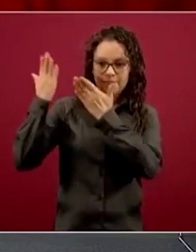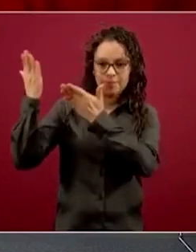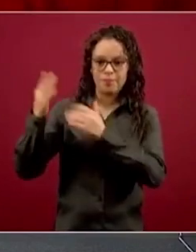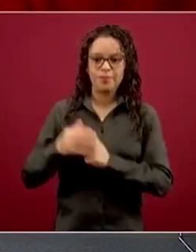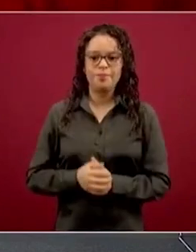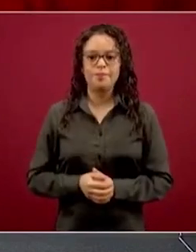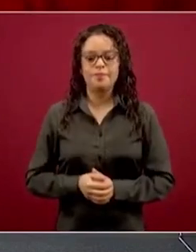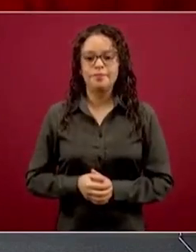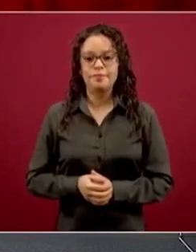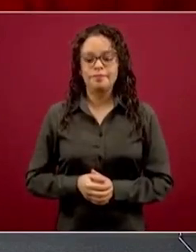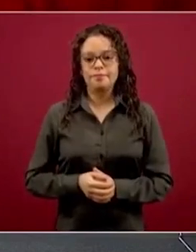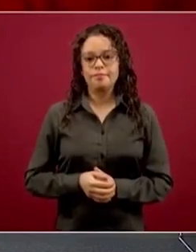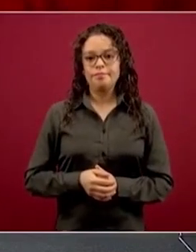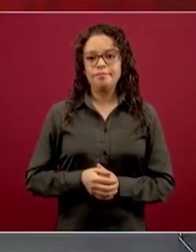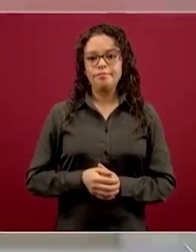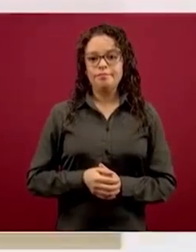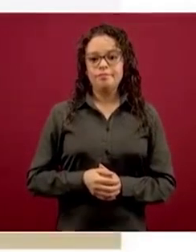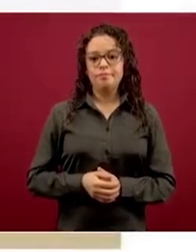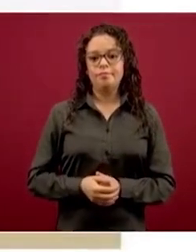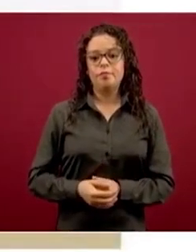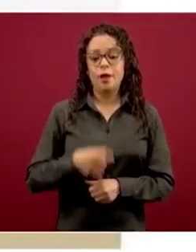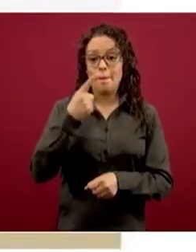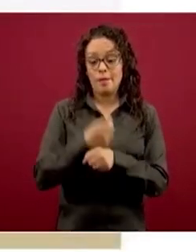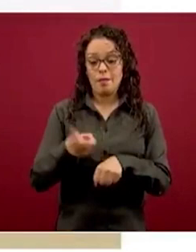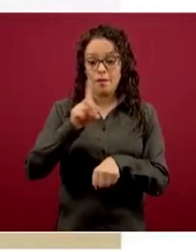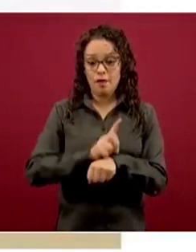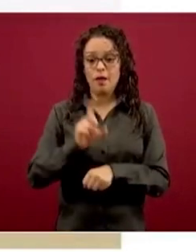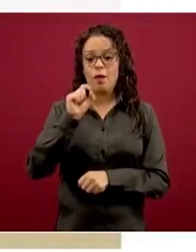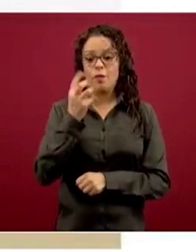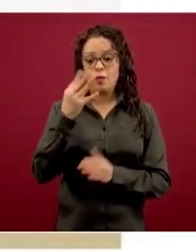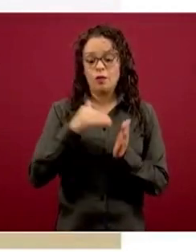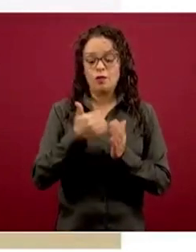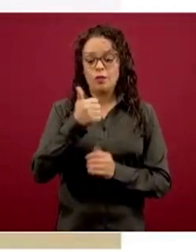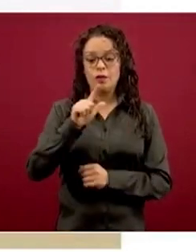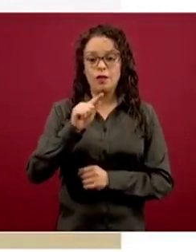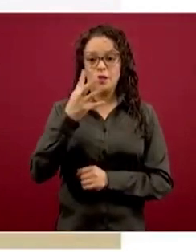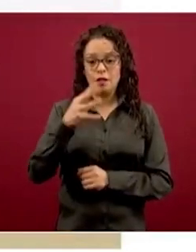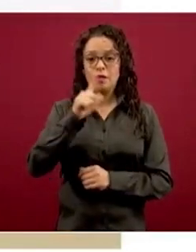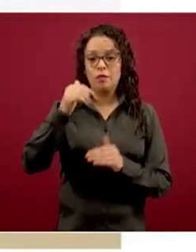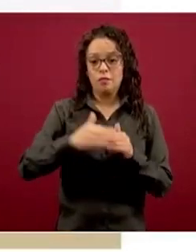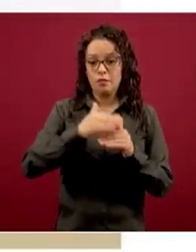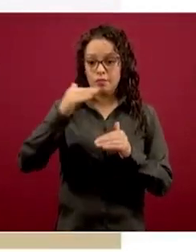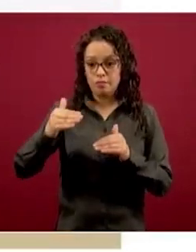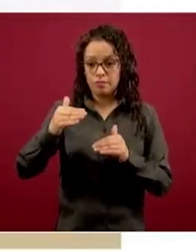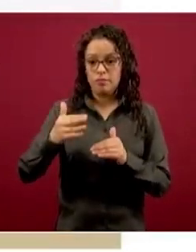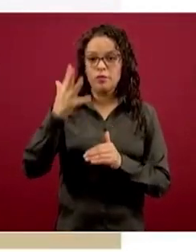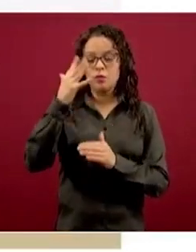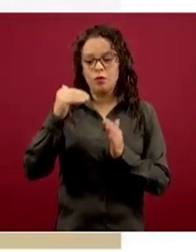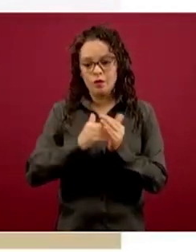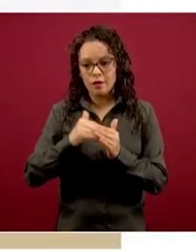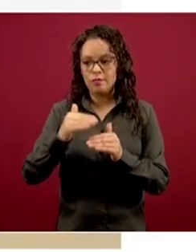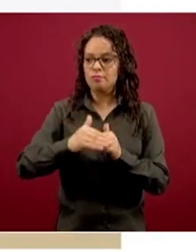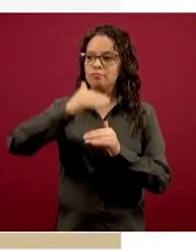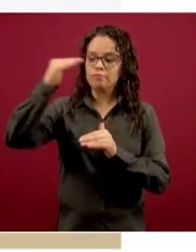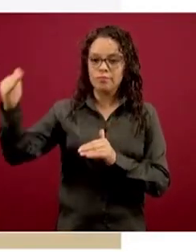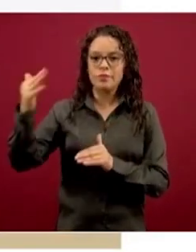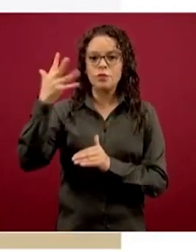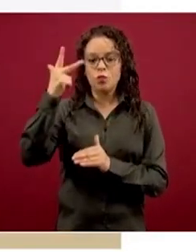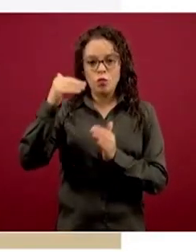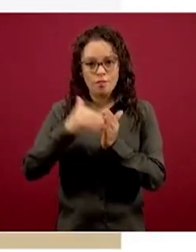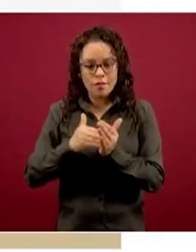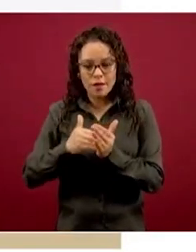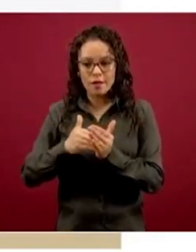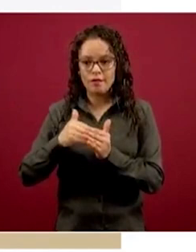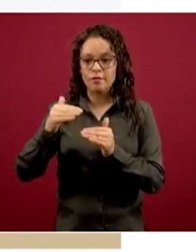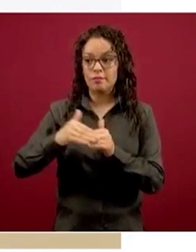proceso. El primer día tenemos 24 mil 674 y así se fueron sumando 50 mil, 58 mil. Y